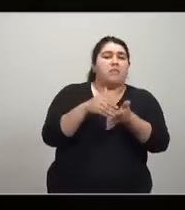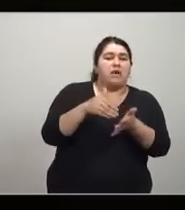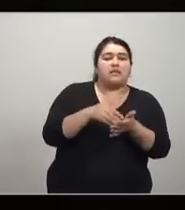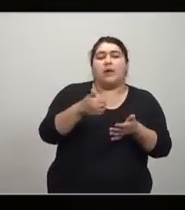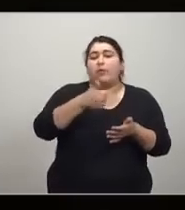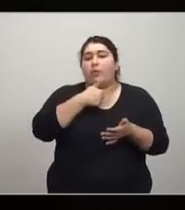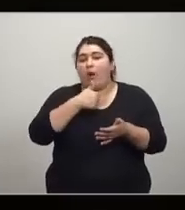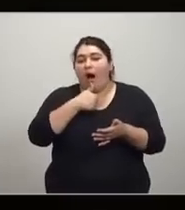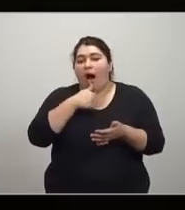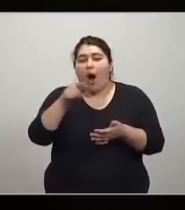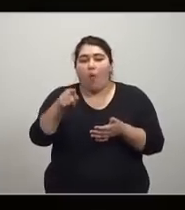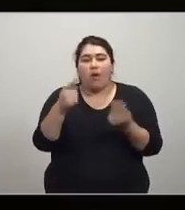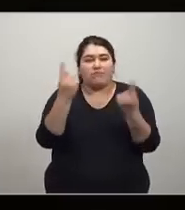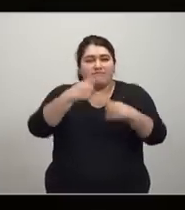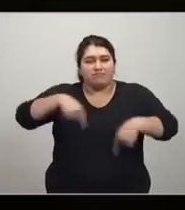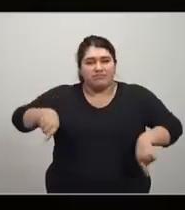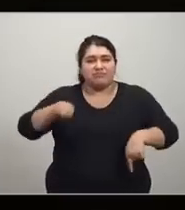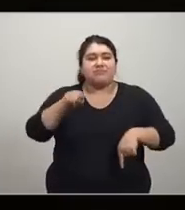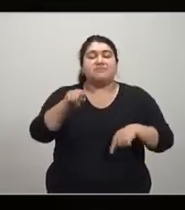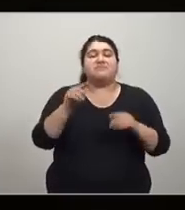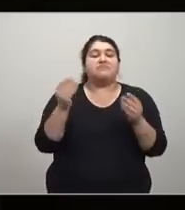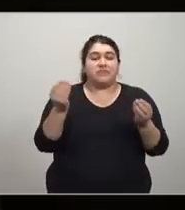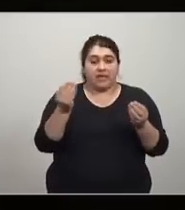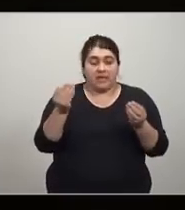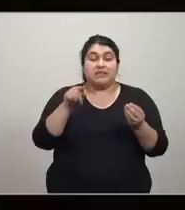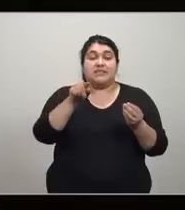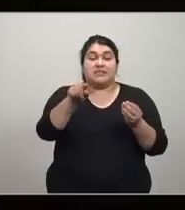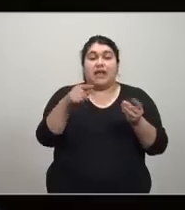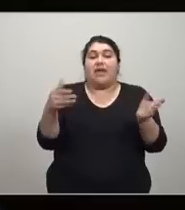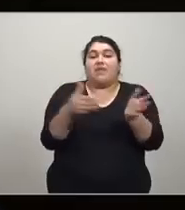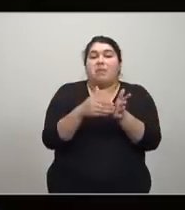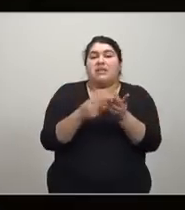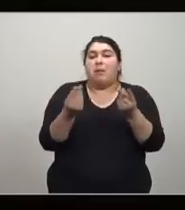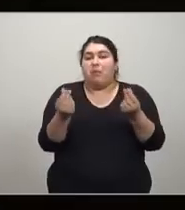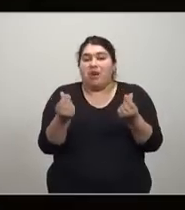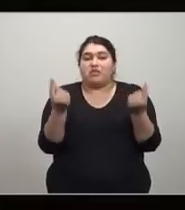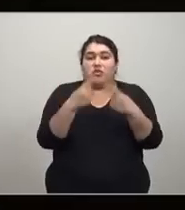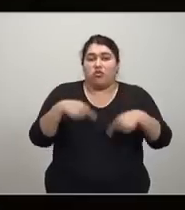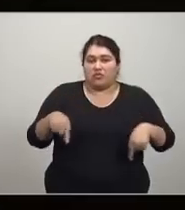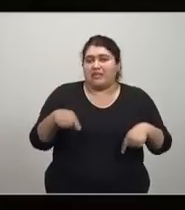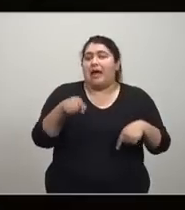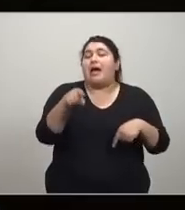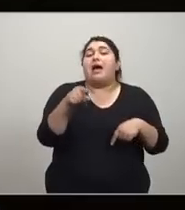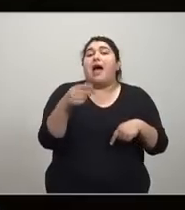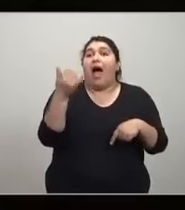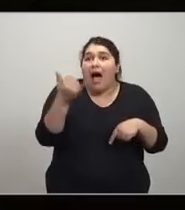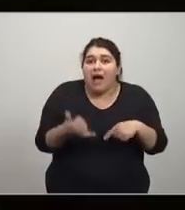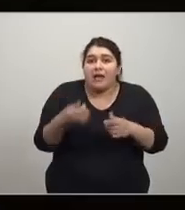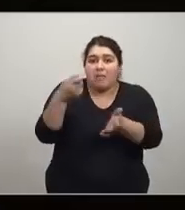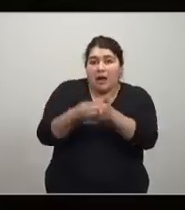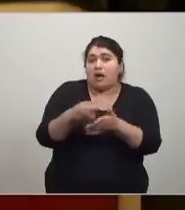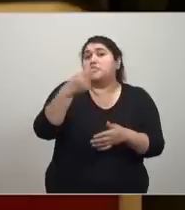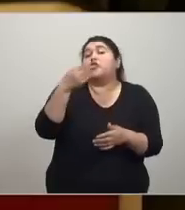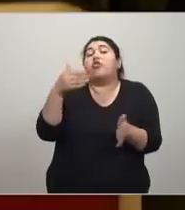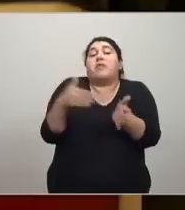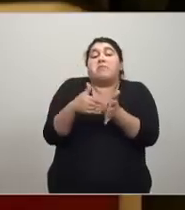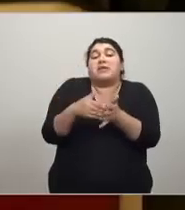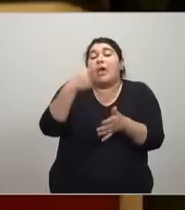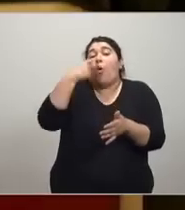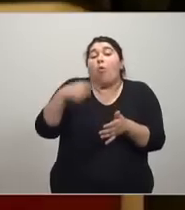agua lo que determina los precios disponible a pagar, sino la última botella de agua.